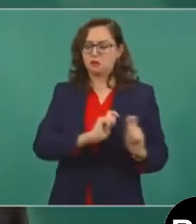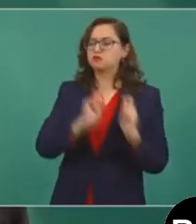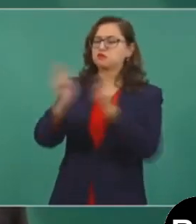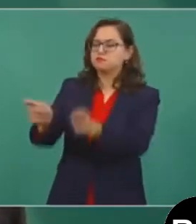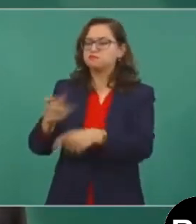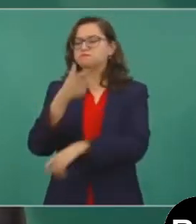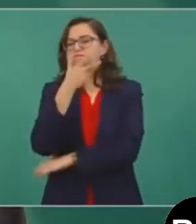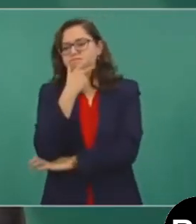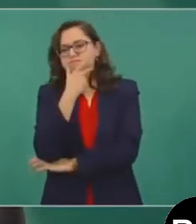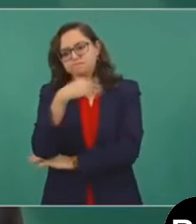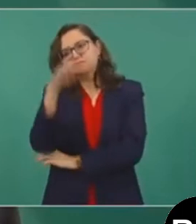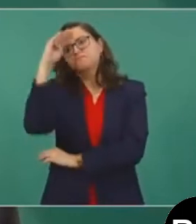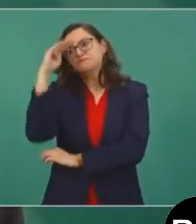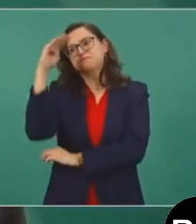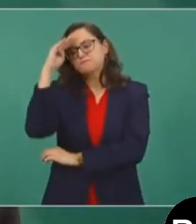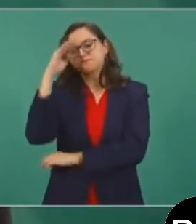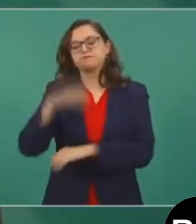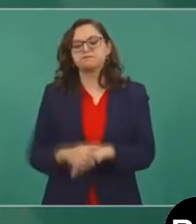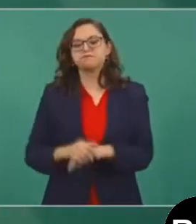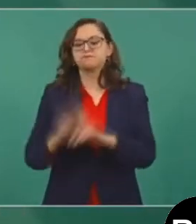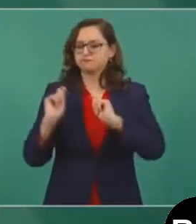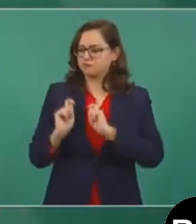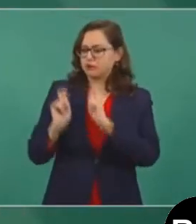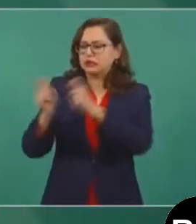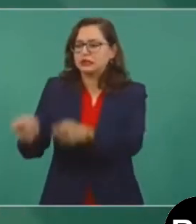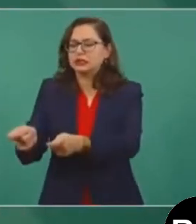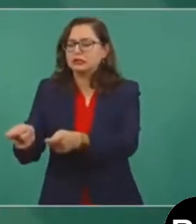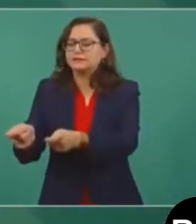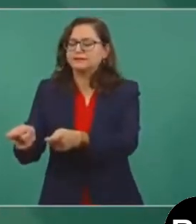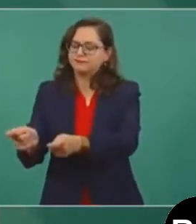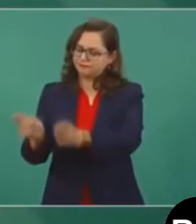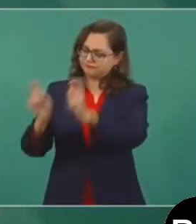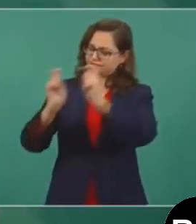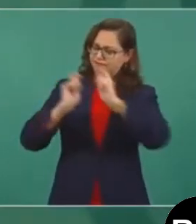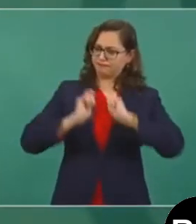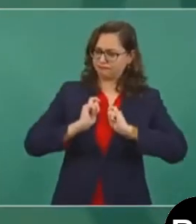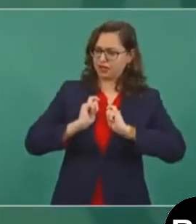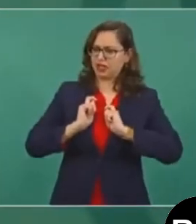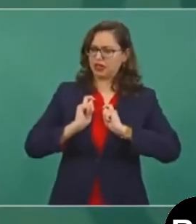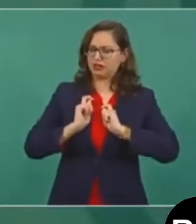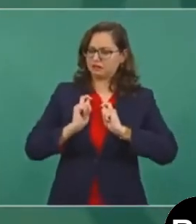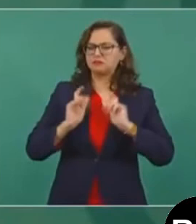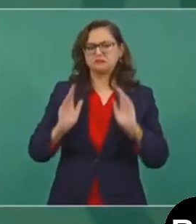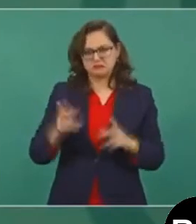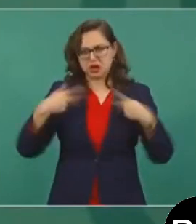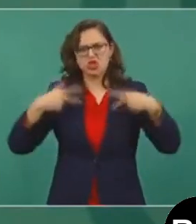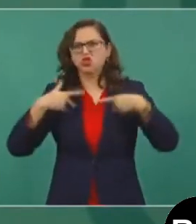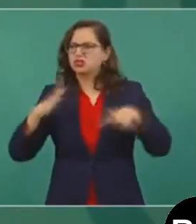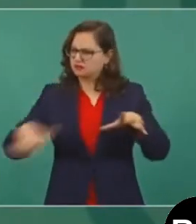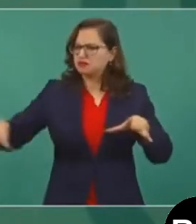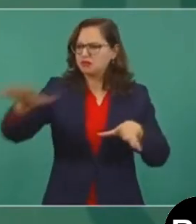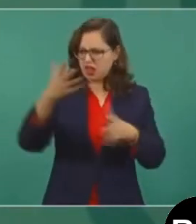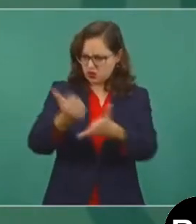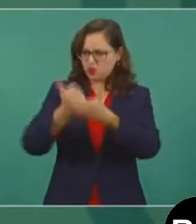Revocamos la concesión. A ver, lo dejamos de tarea a la gente. Revocamos la concesión